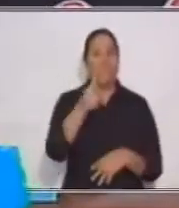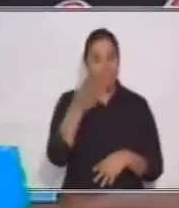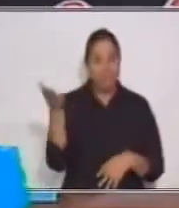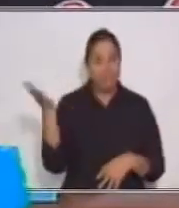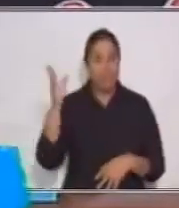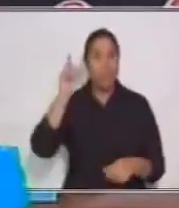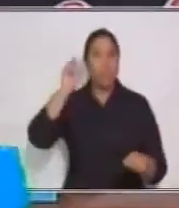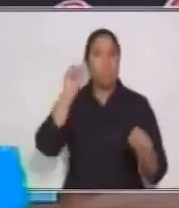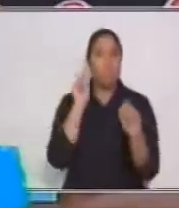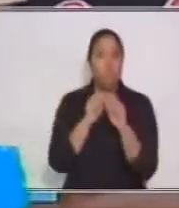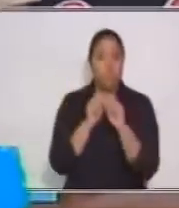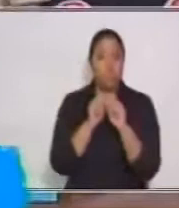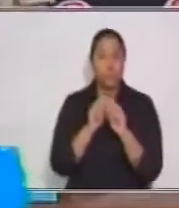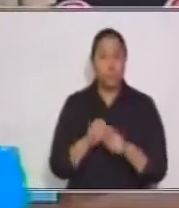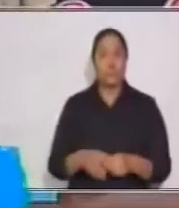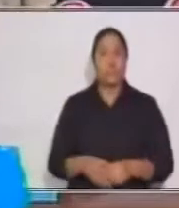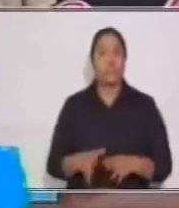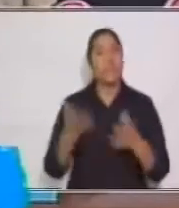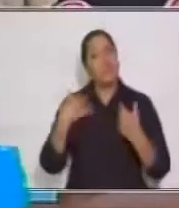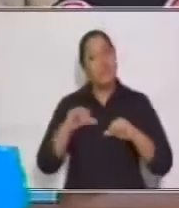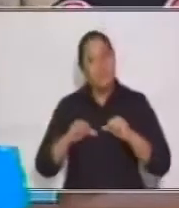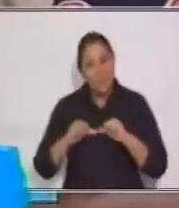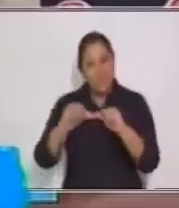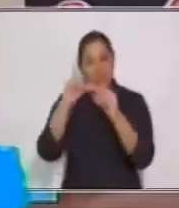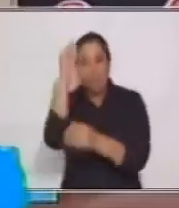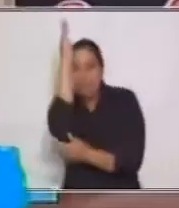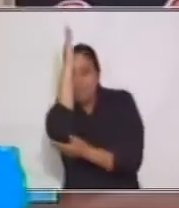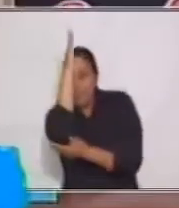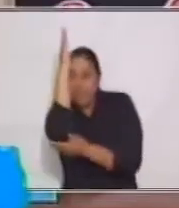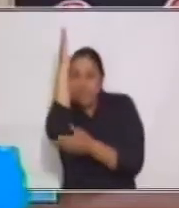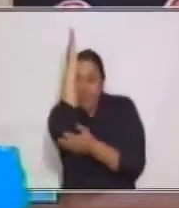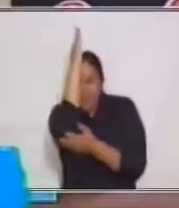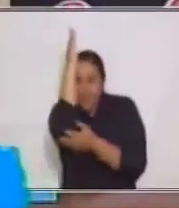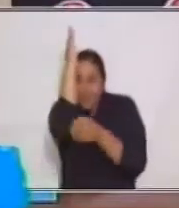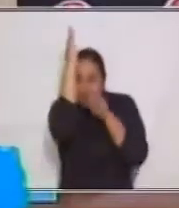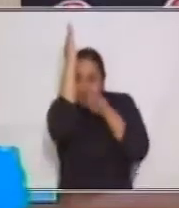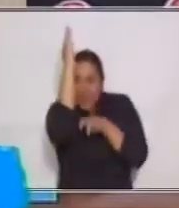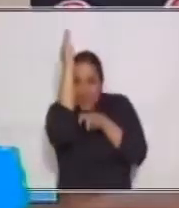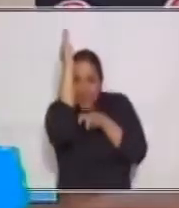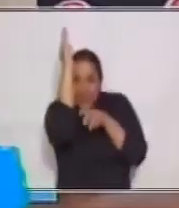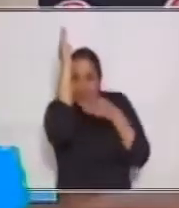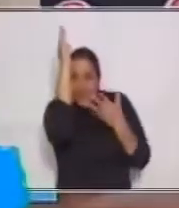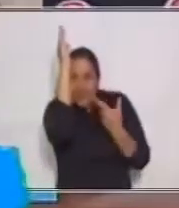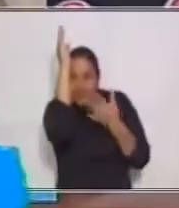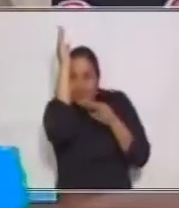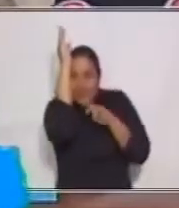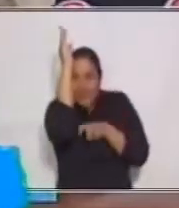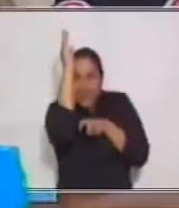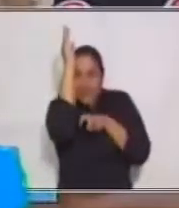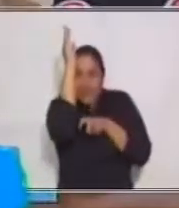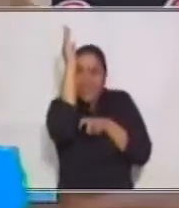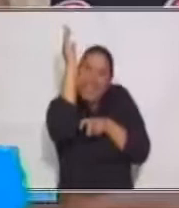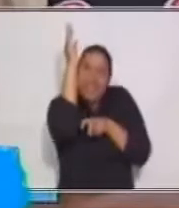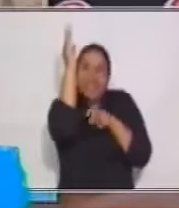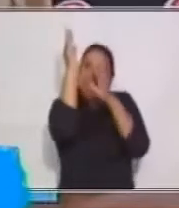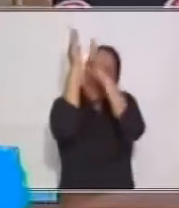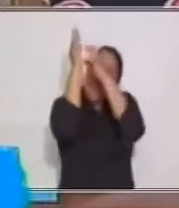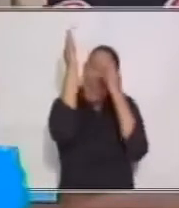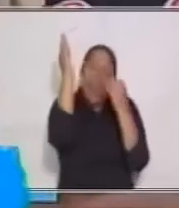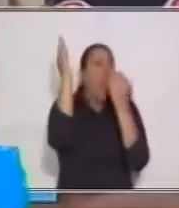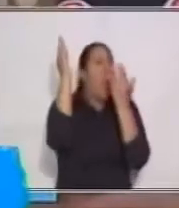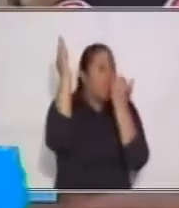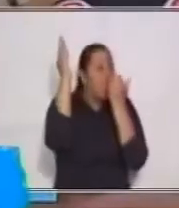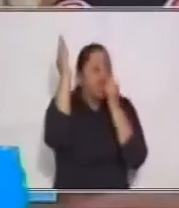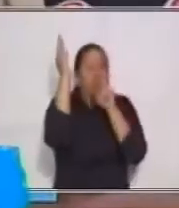punto. Y seguimos nuestra lectura. El lobito espera sentado comiendo una rica